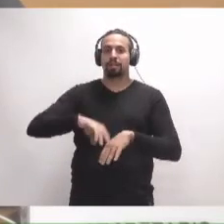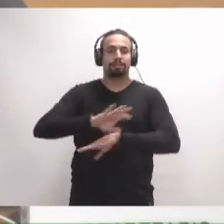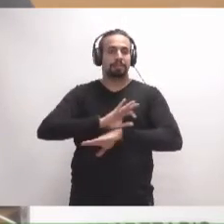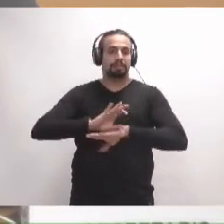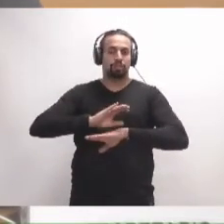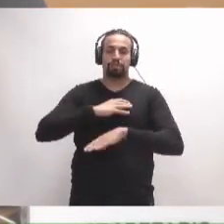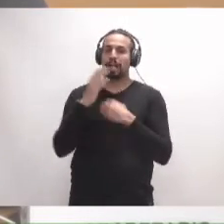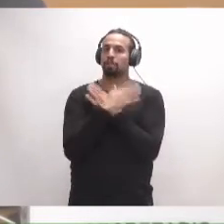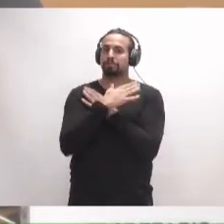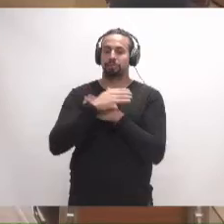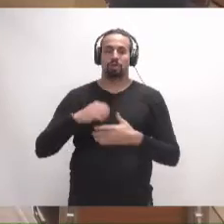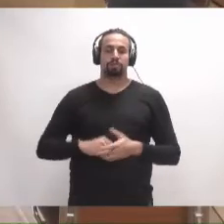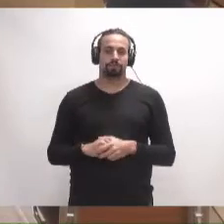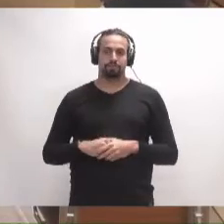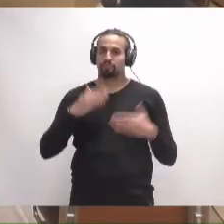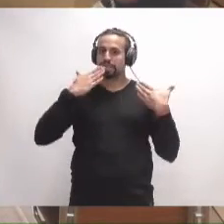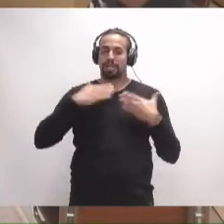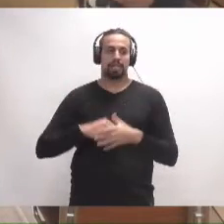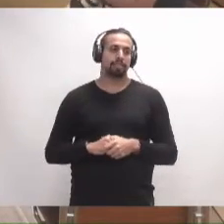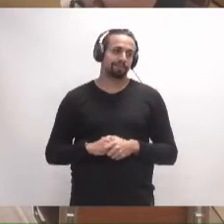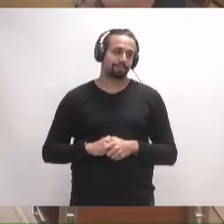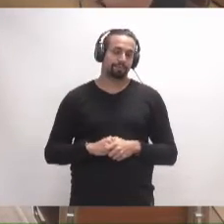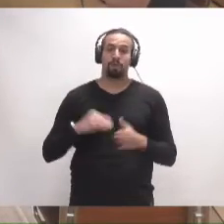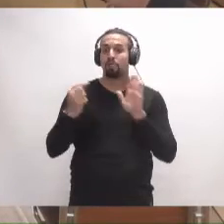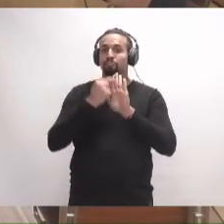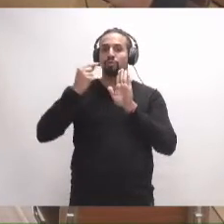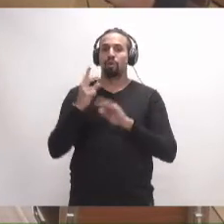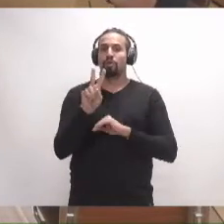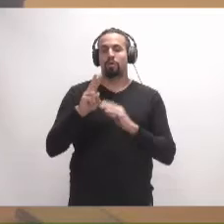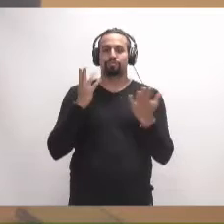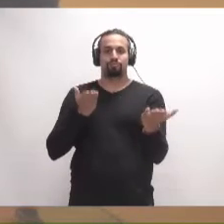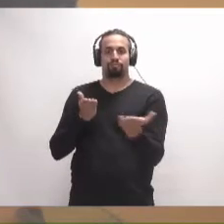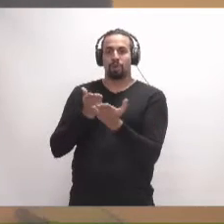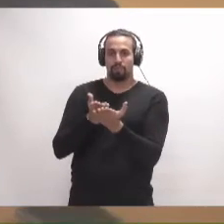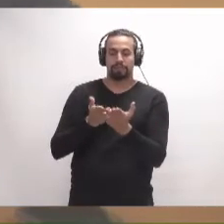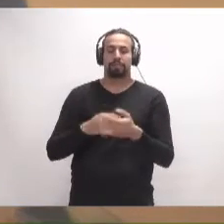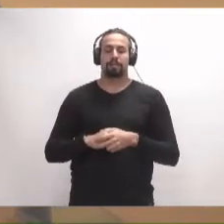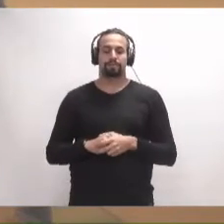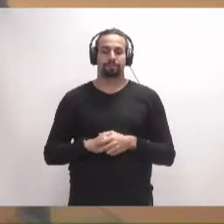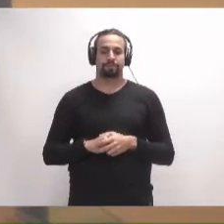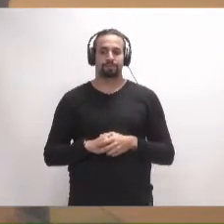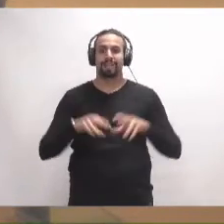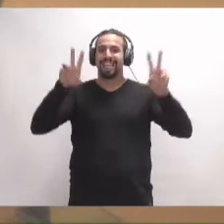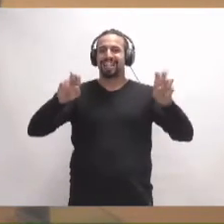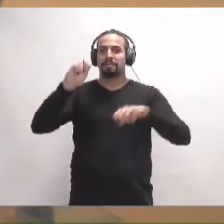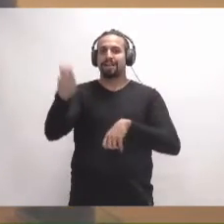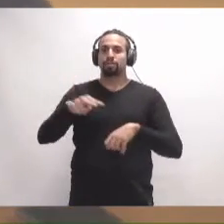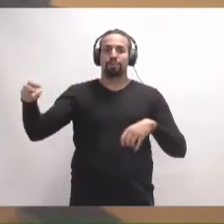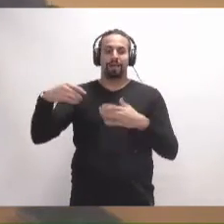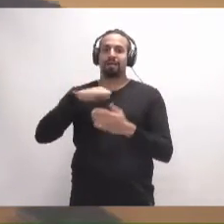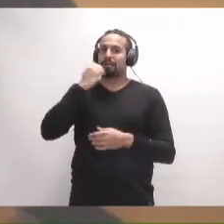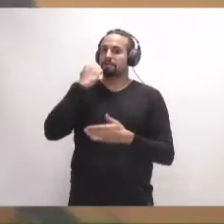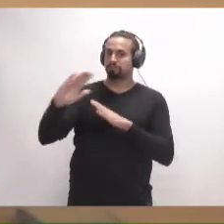Concepción Rivera. Muchas gracias. Empezamos, por lo tanto, al punto dos, que es una propuesta para resolver las reclamaciones